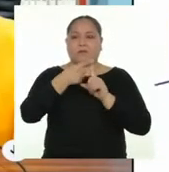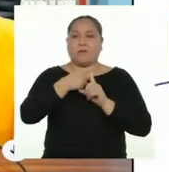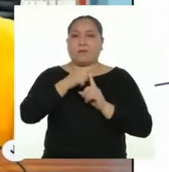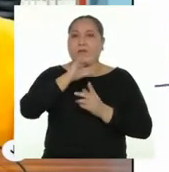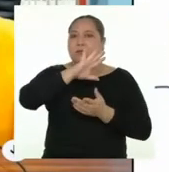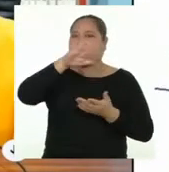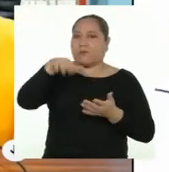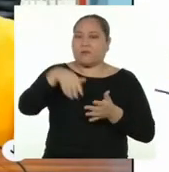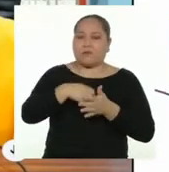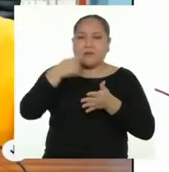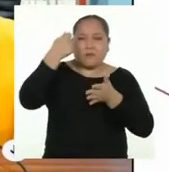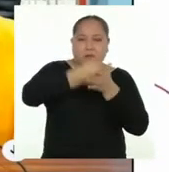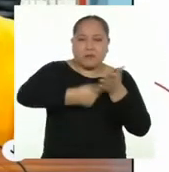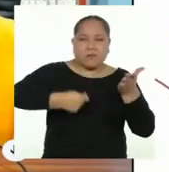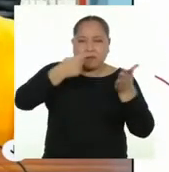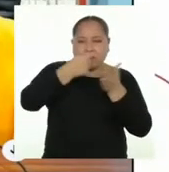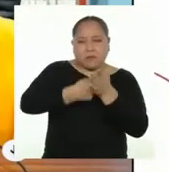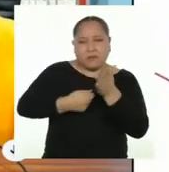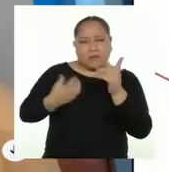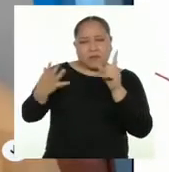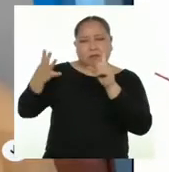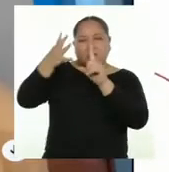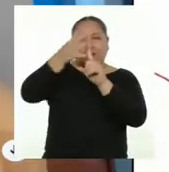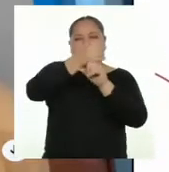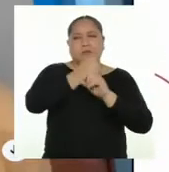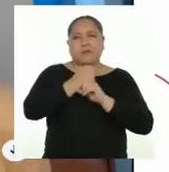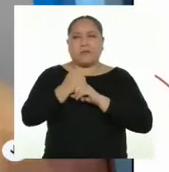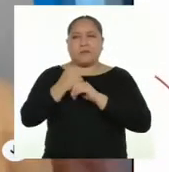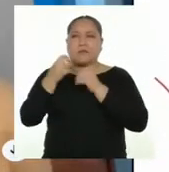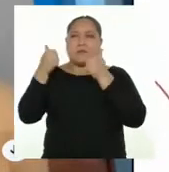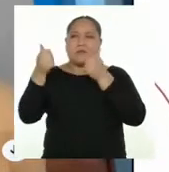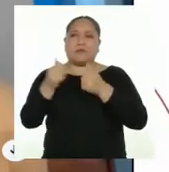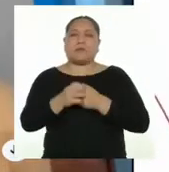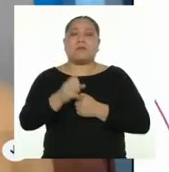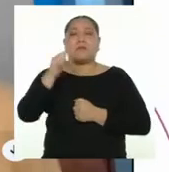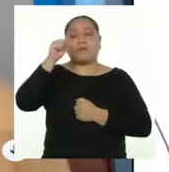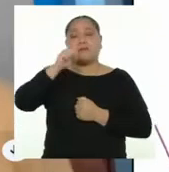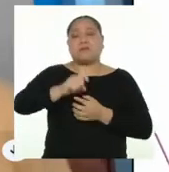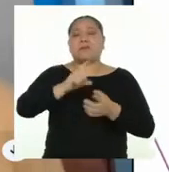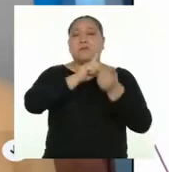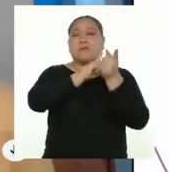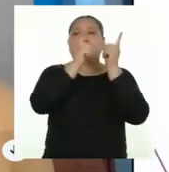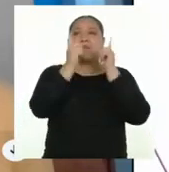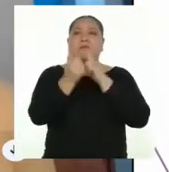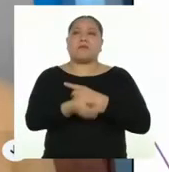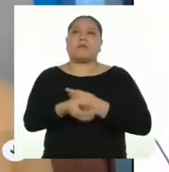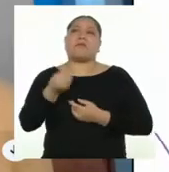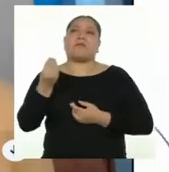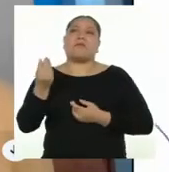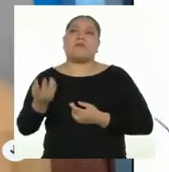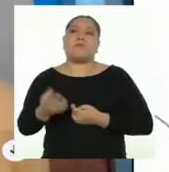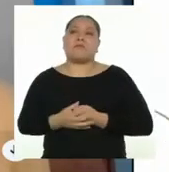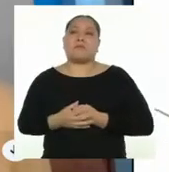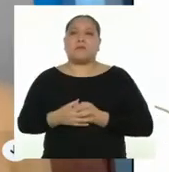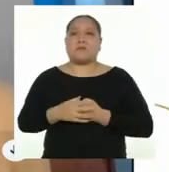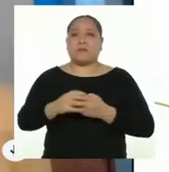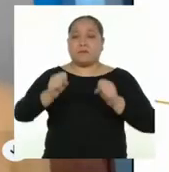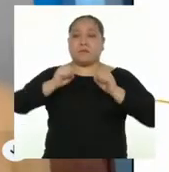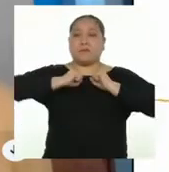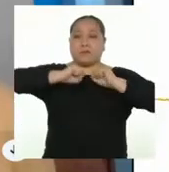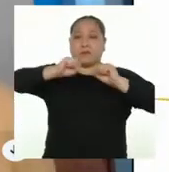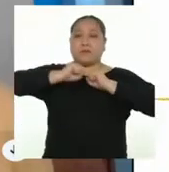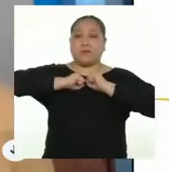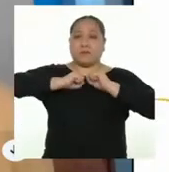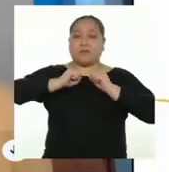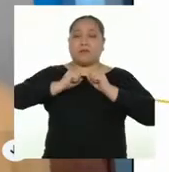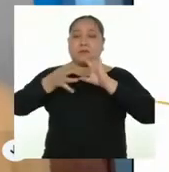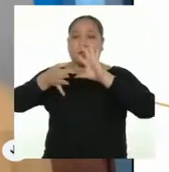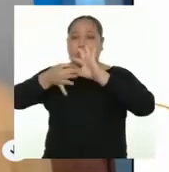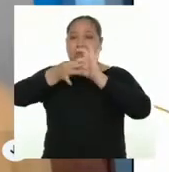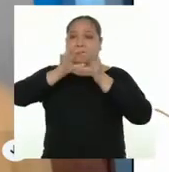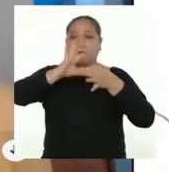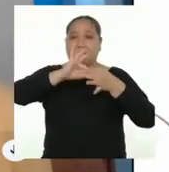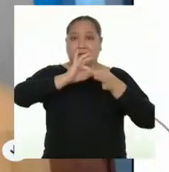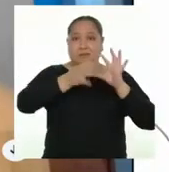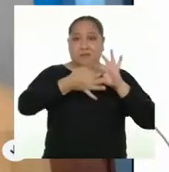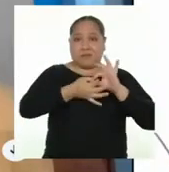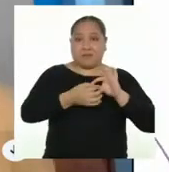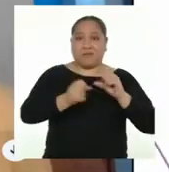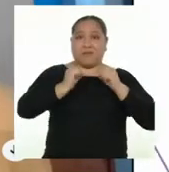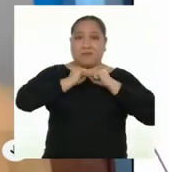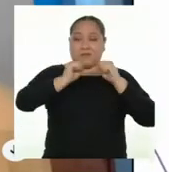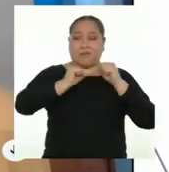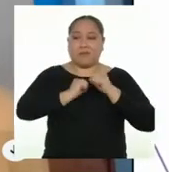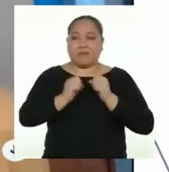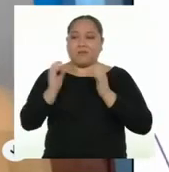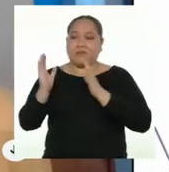hemos realizado el mismo esfuerzo para lograr el bien común. Sí, cambian porque cuando hay olimpiadas deportivas, nos organizamos y